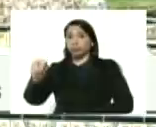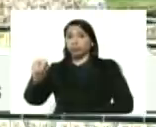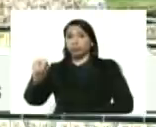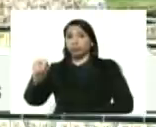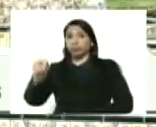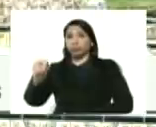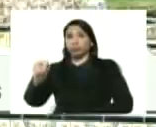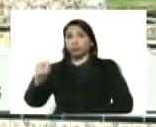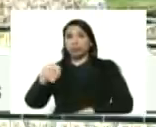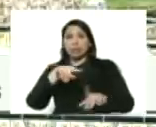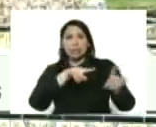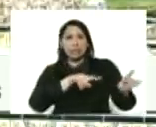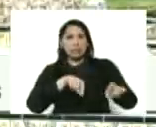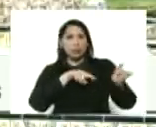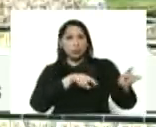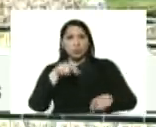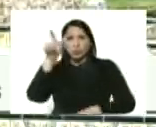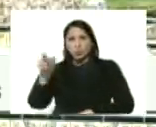Agricultor.